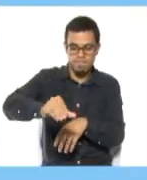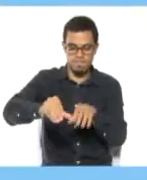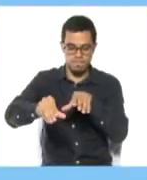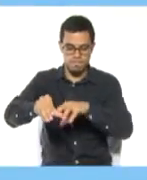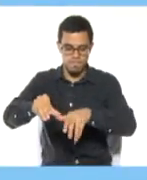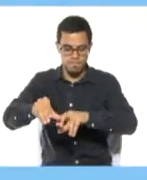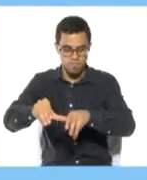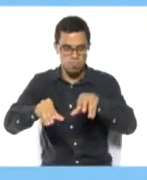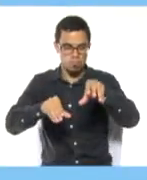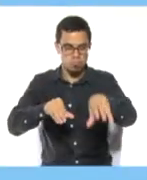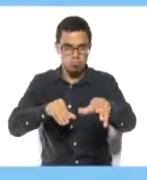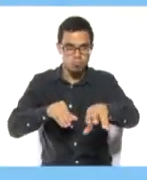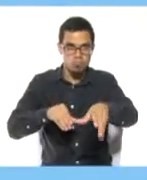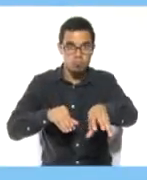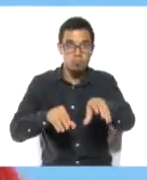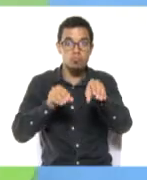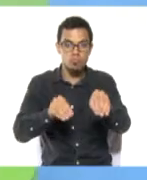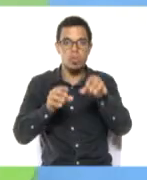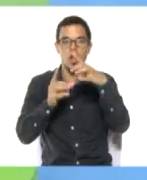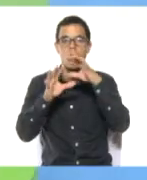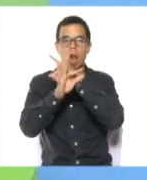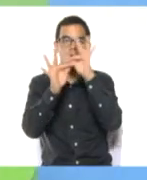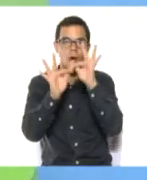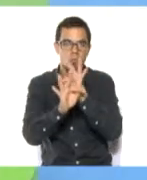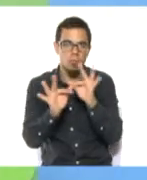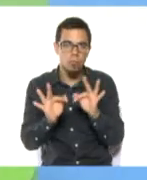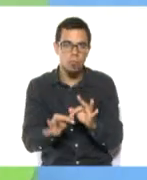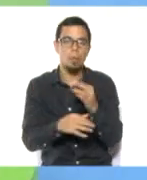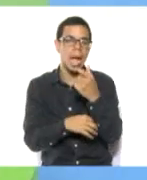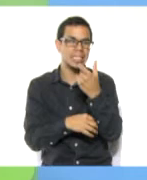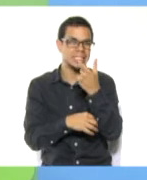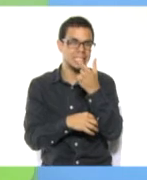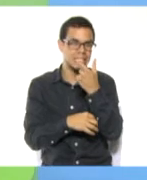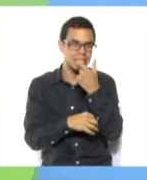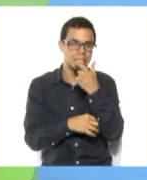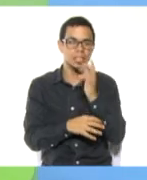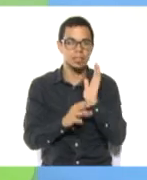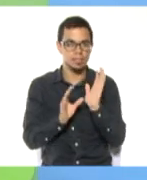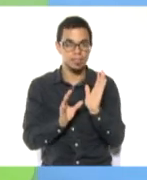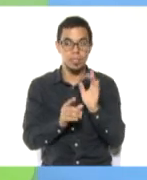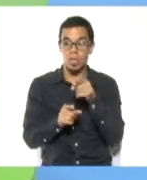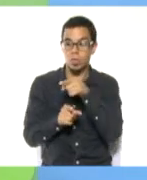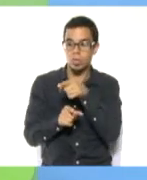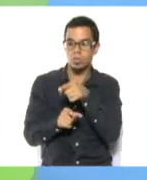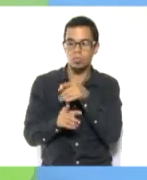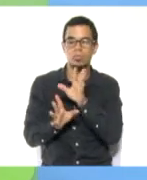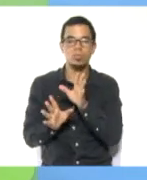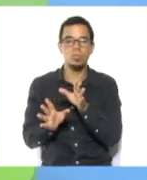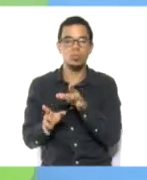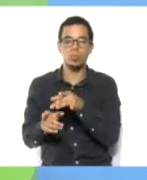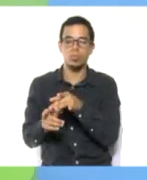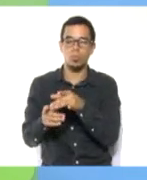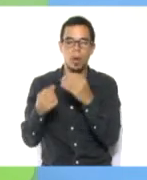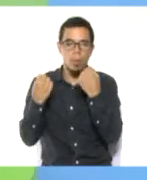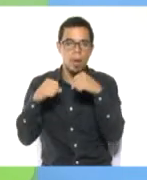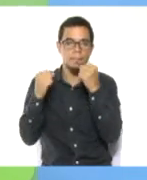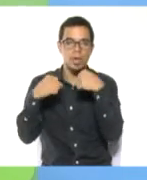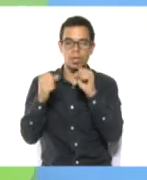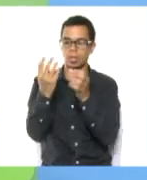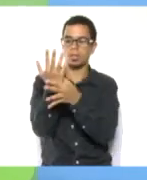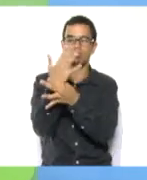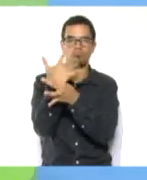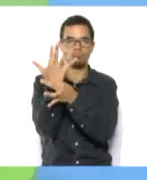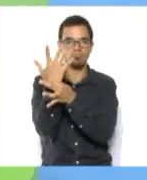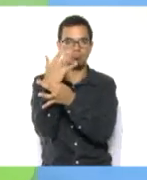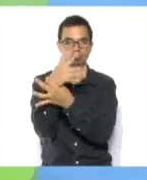Belén, la estrella de la Navidad. Con esta actividad estamos potenciando en ellos lo que es la autonomía, el desarrollo de su motricidad fina porque van